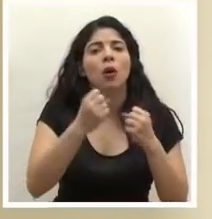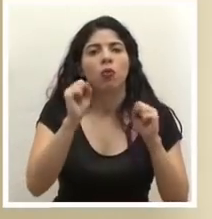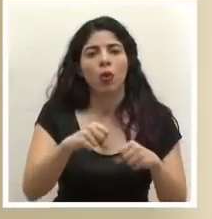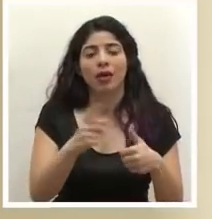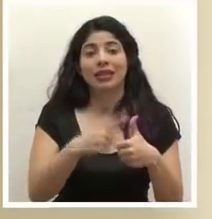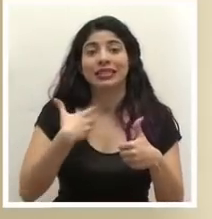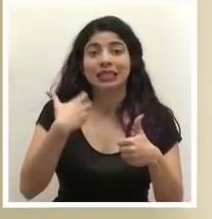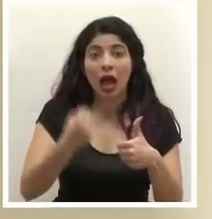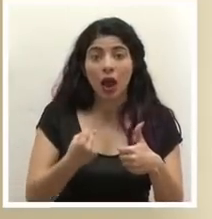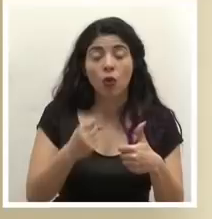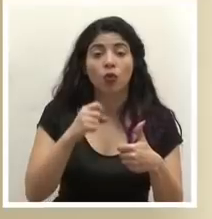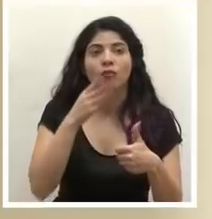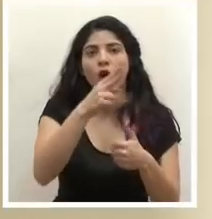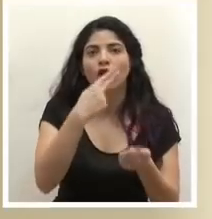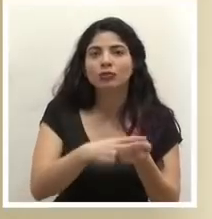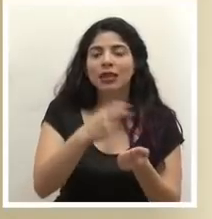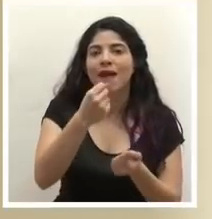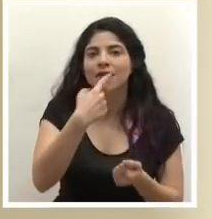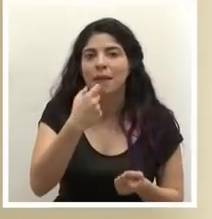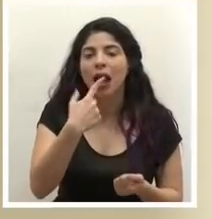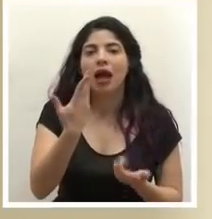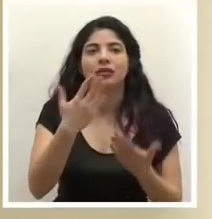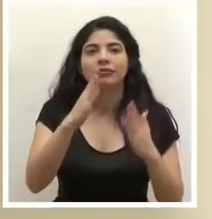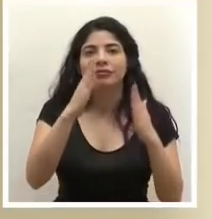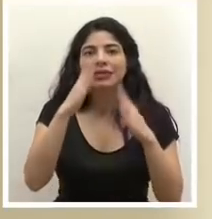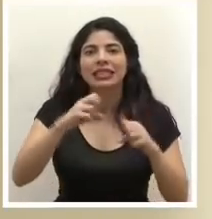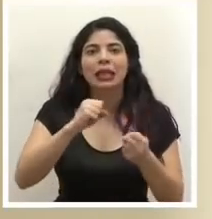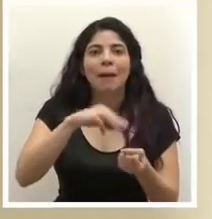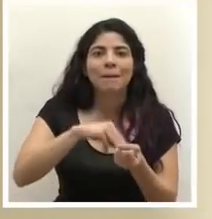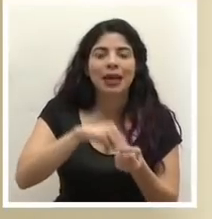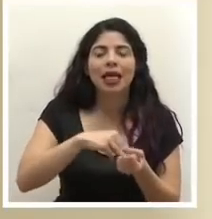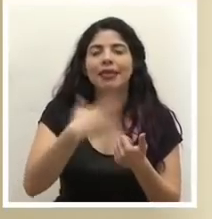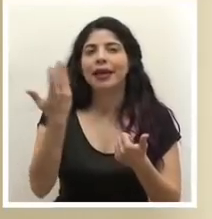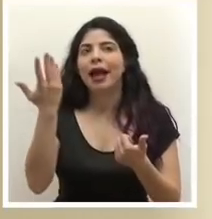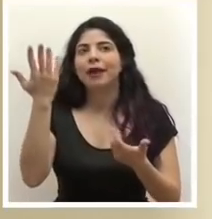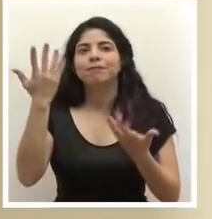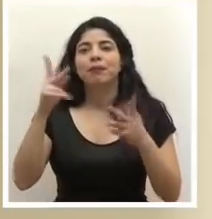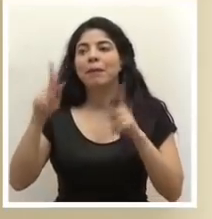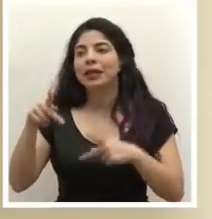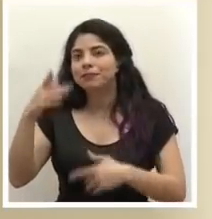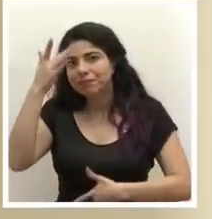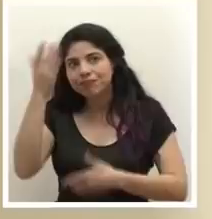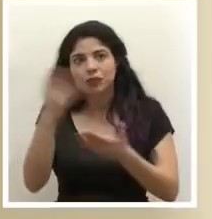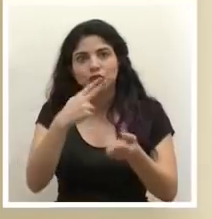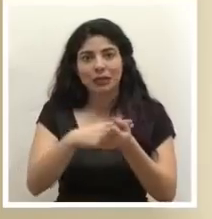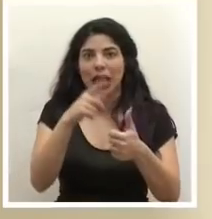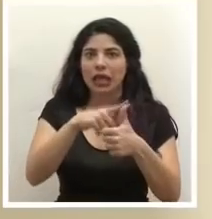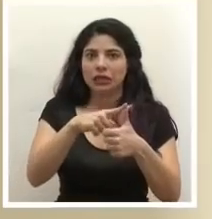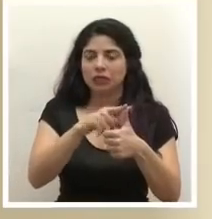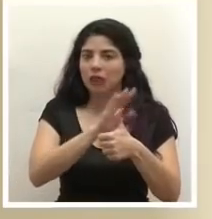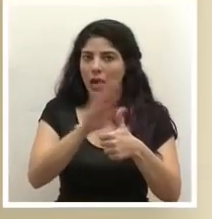asistencia a un centro de salud a una farmacia a un centro de salud a una cita médica a llevar a alguien a un centro hospitalario